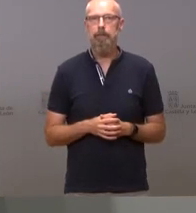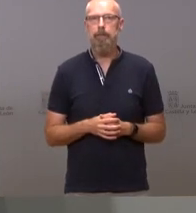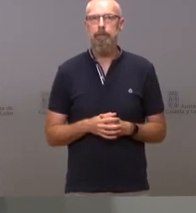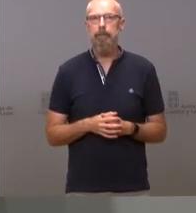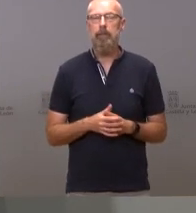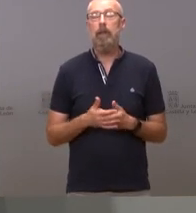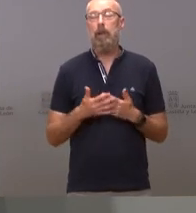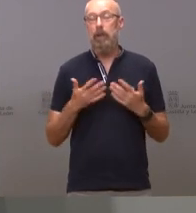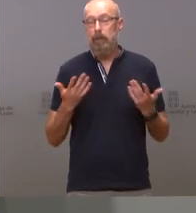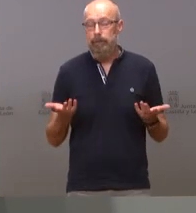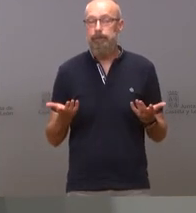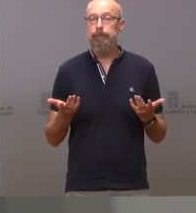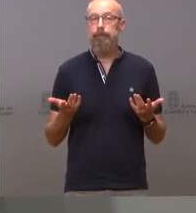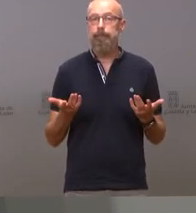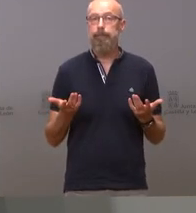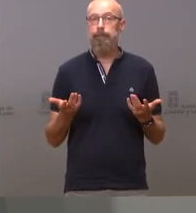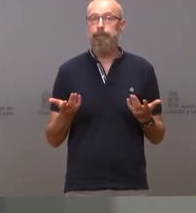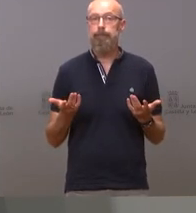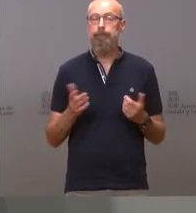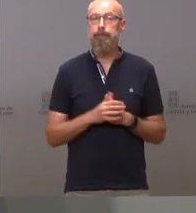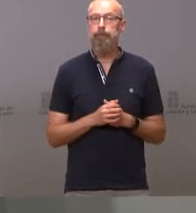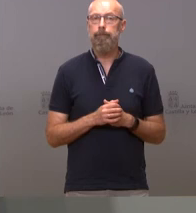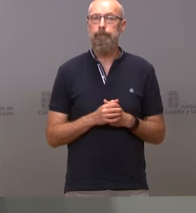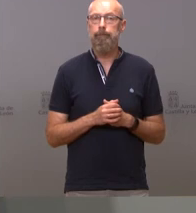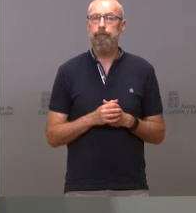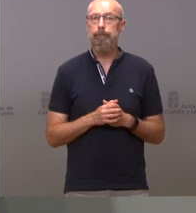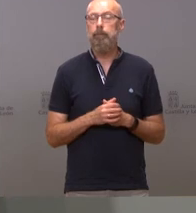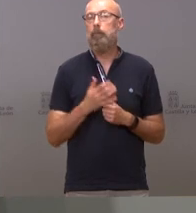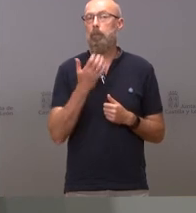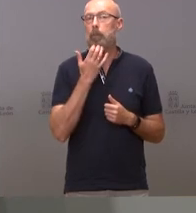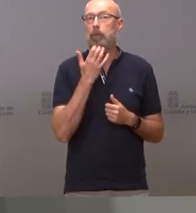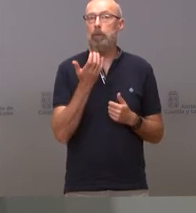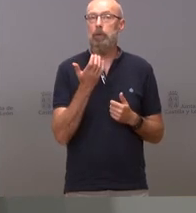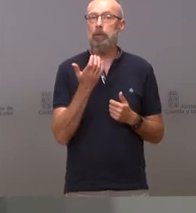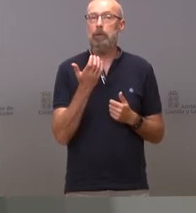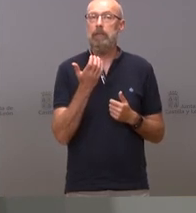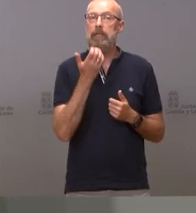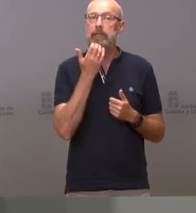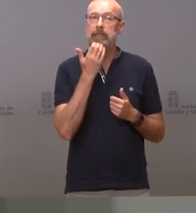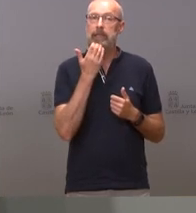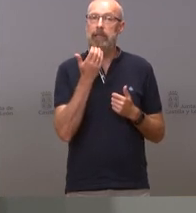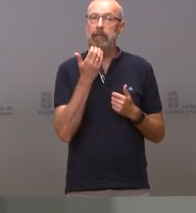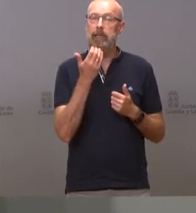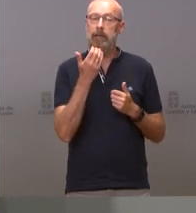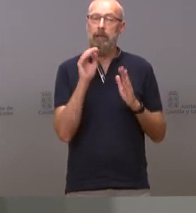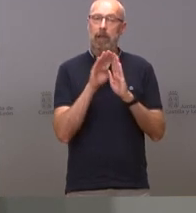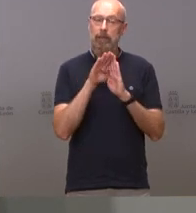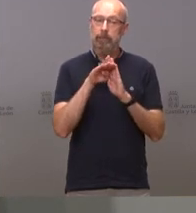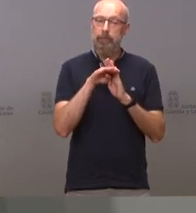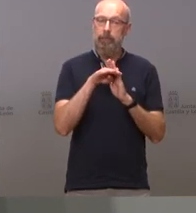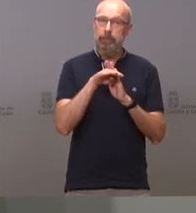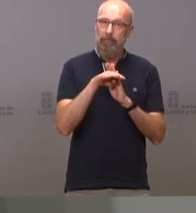sucede cuando no bajamos lo suficientemente rápido pues